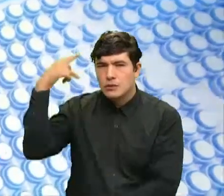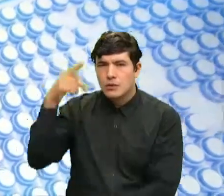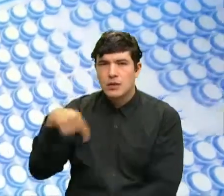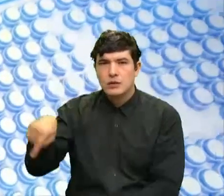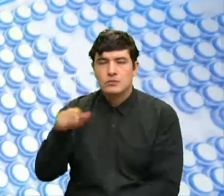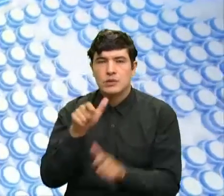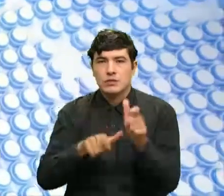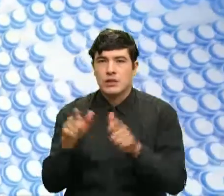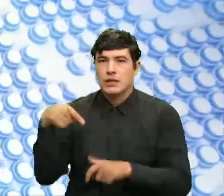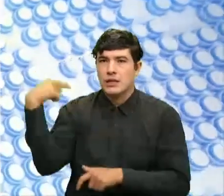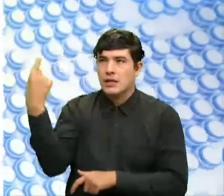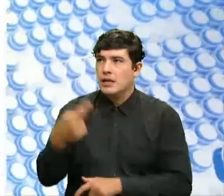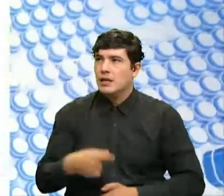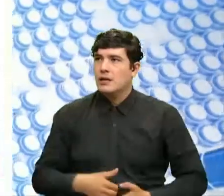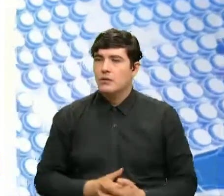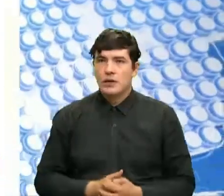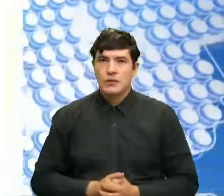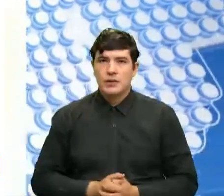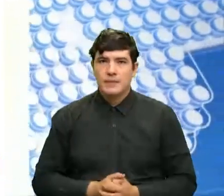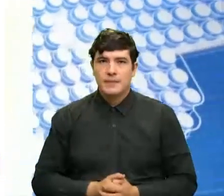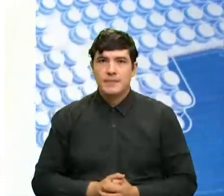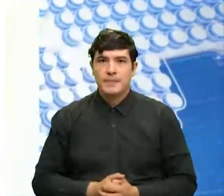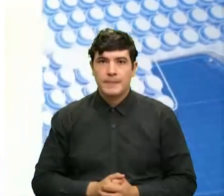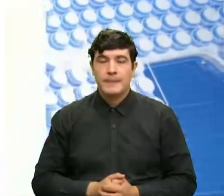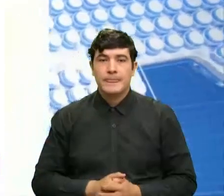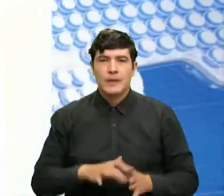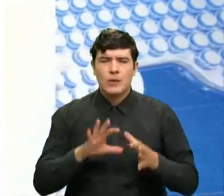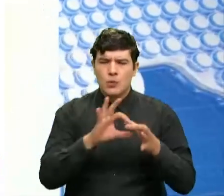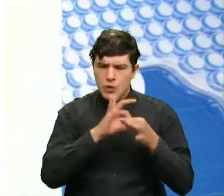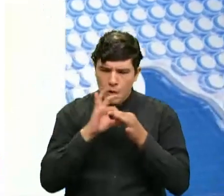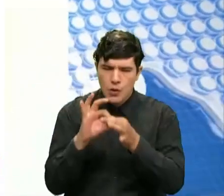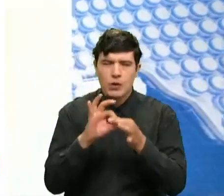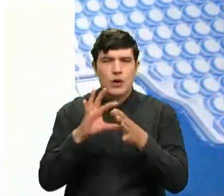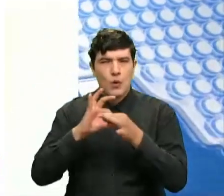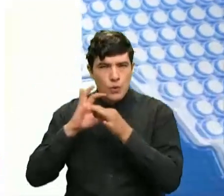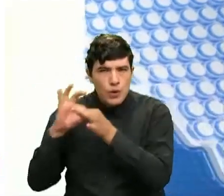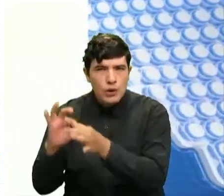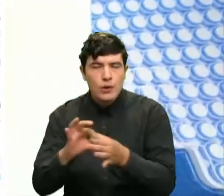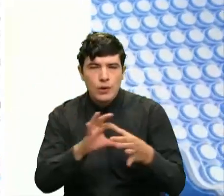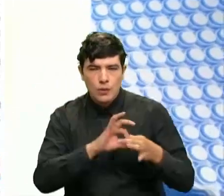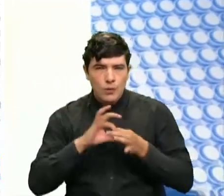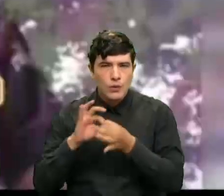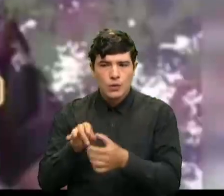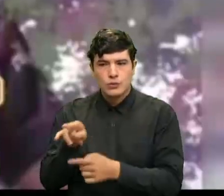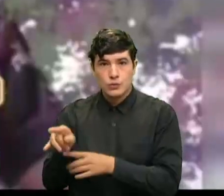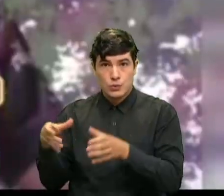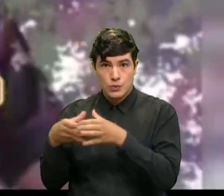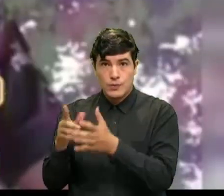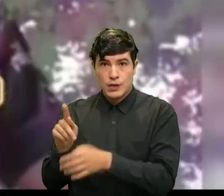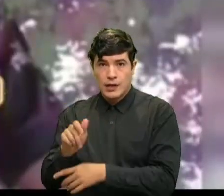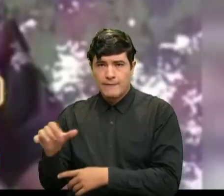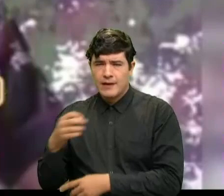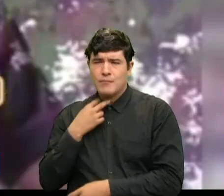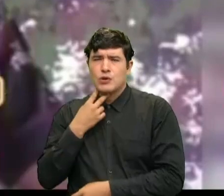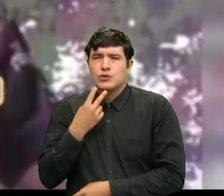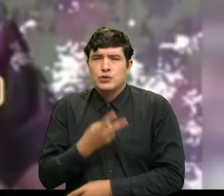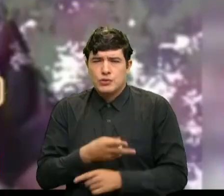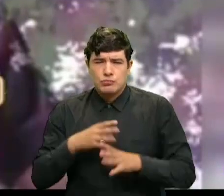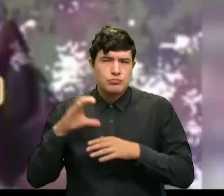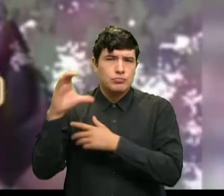Unidad, unidad, unidad. Esa es nuestra voz retumbante a todos los rincones de la patria, como única alternativa para lograr la victoria